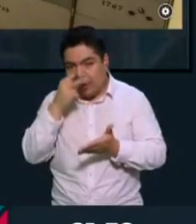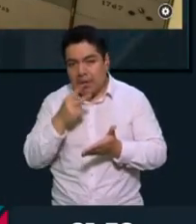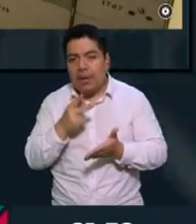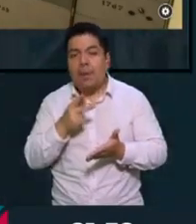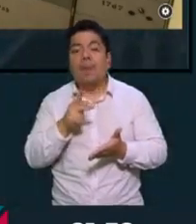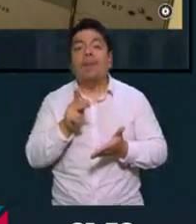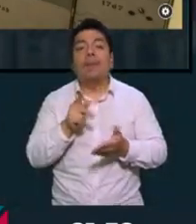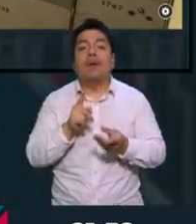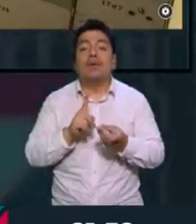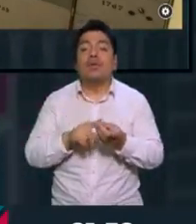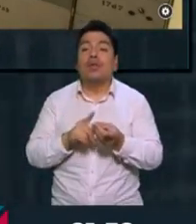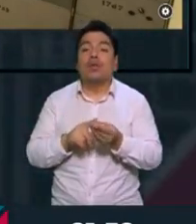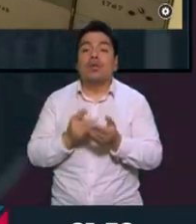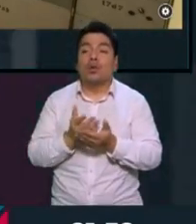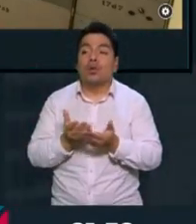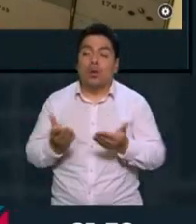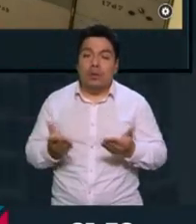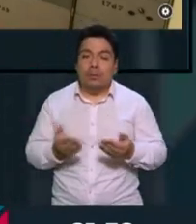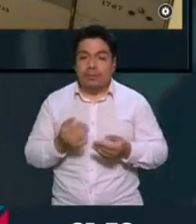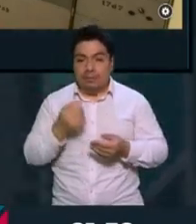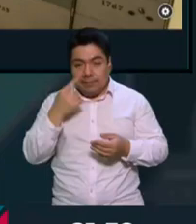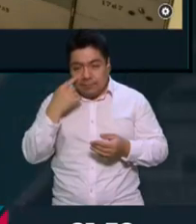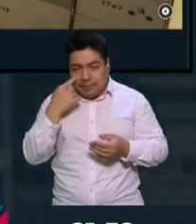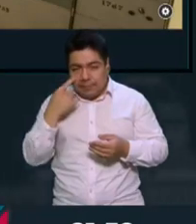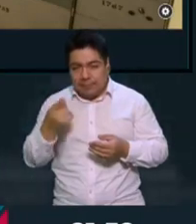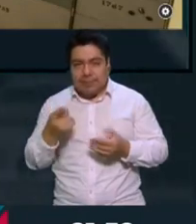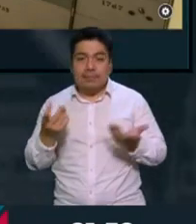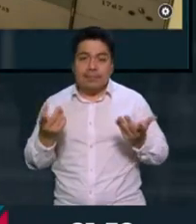salen las pantallas? Bueno, uno puede entrar